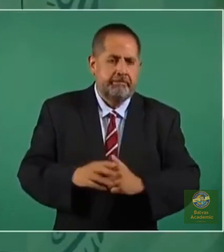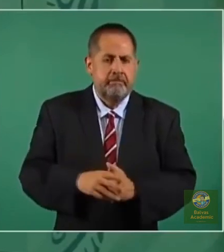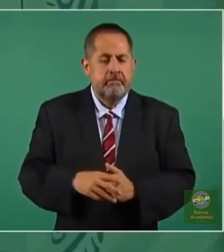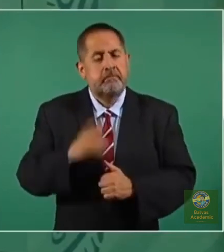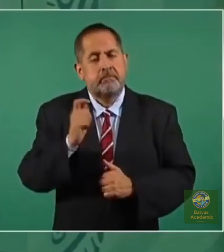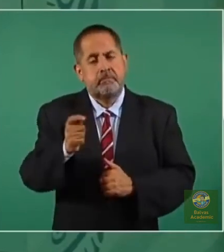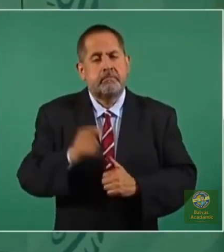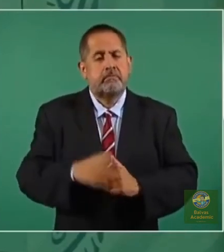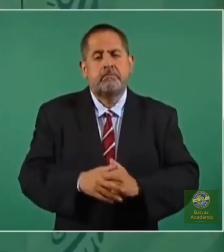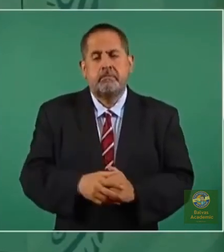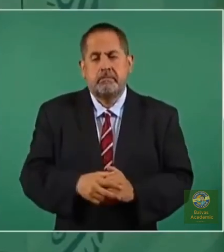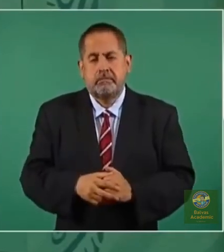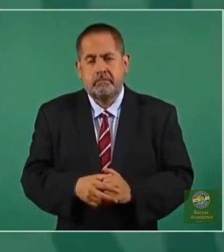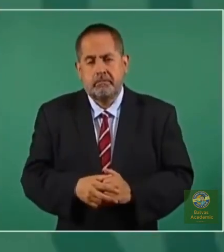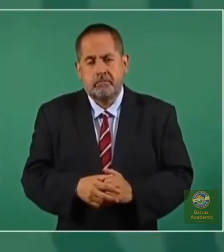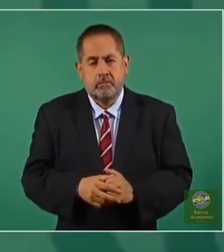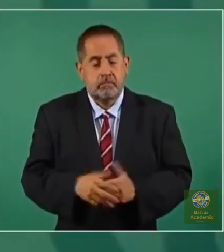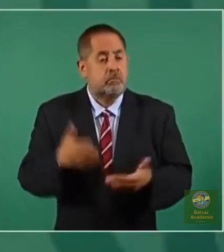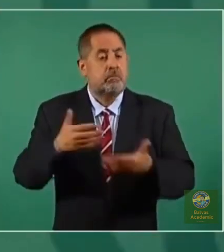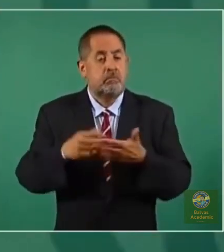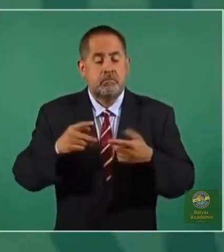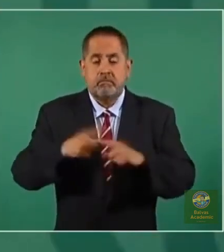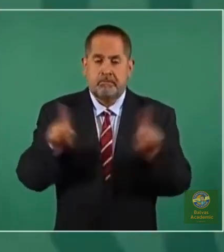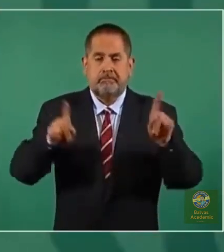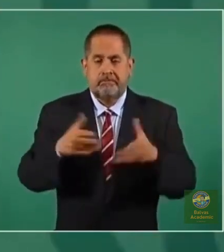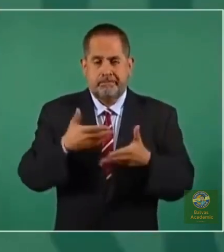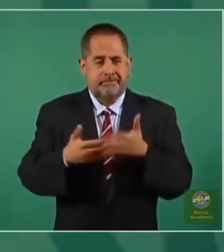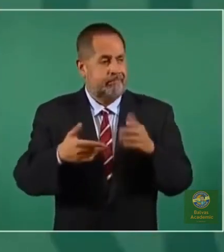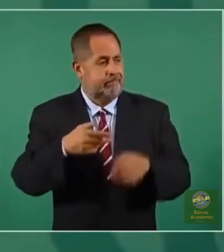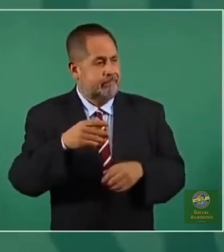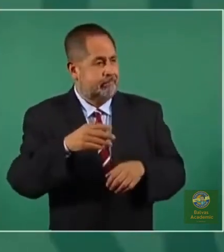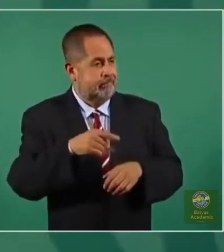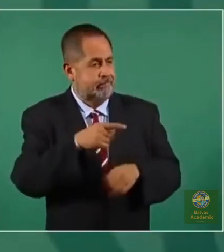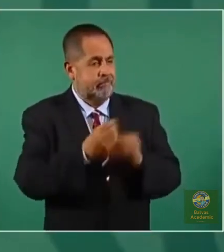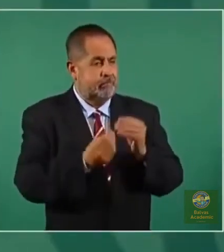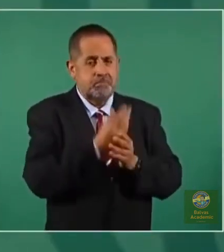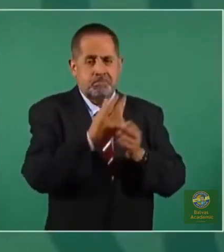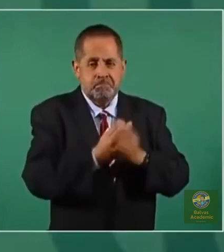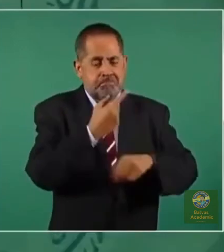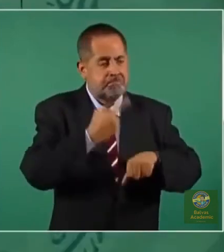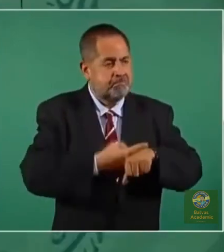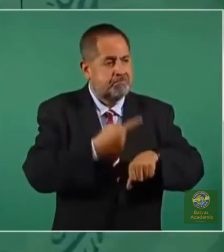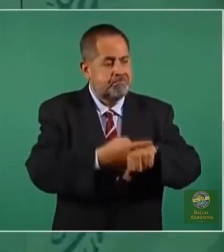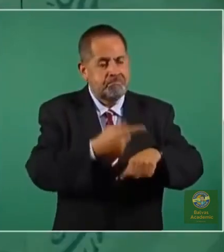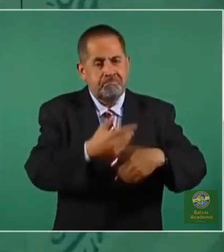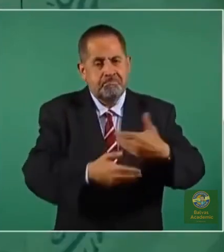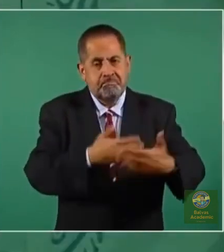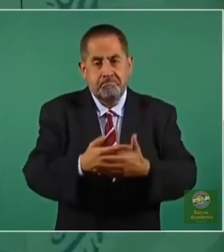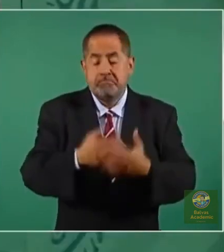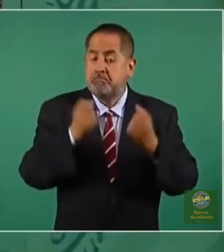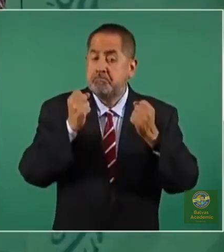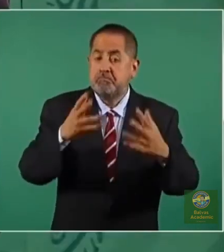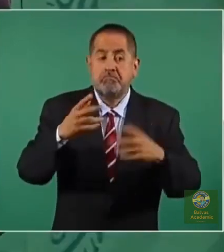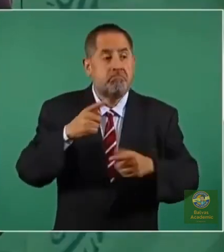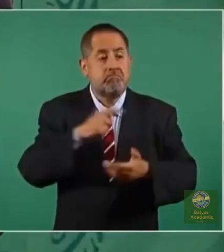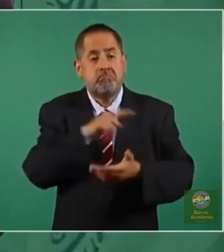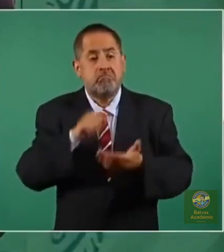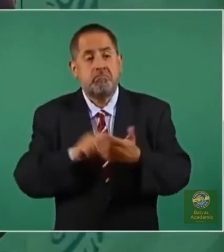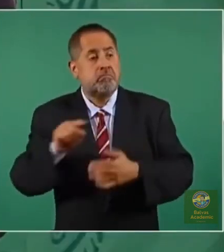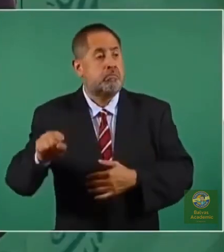Entonces, ahora son estas nuevas enfermedades y en muchos casos